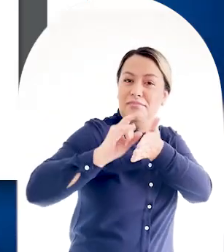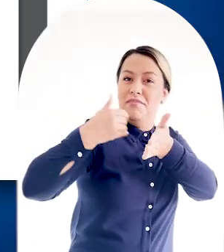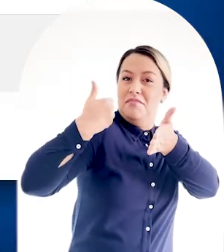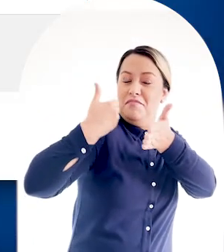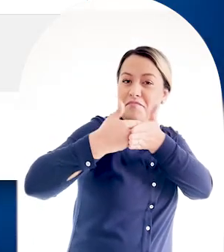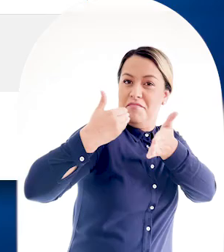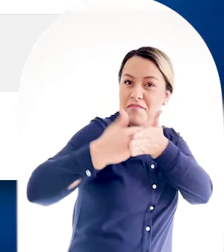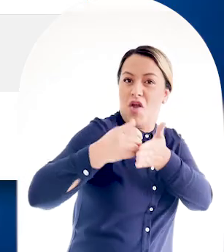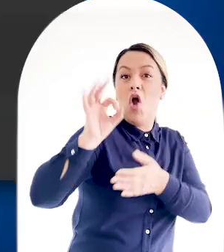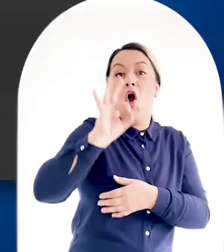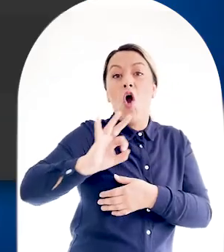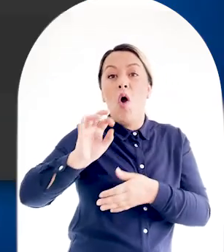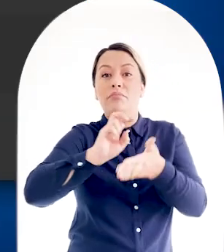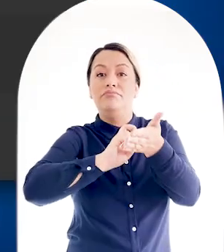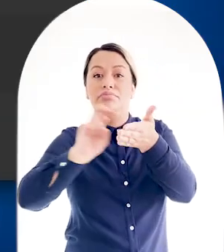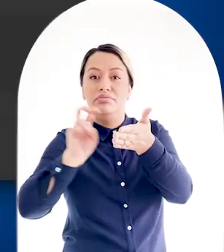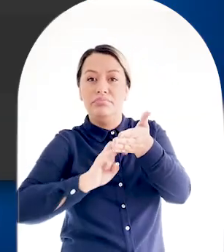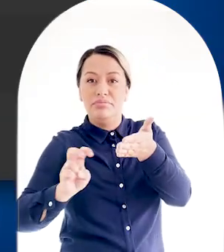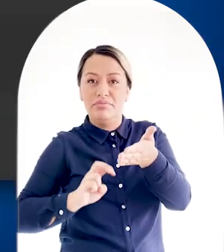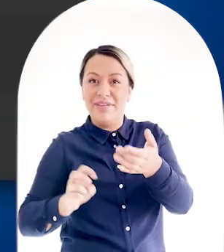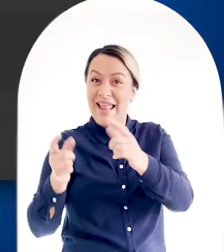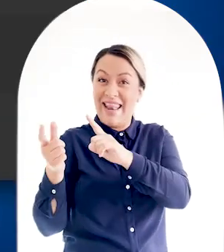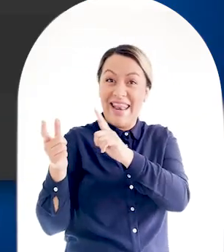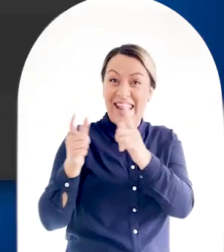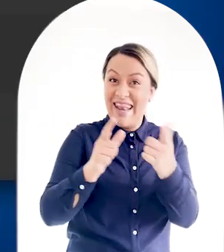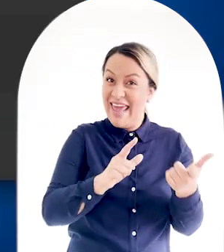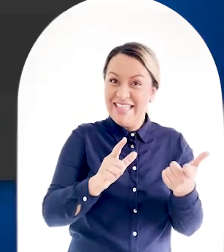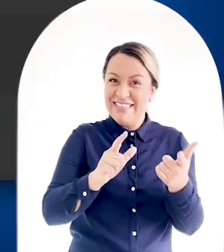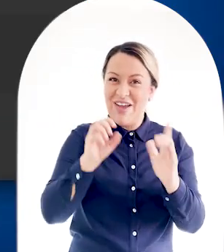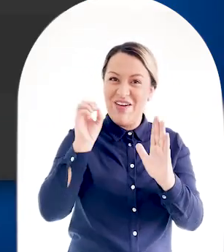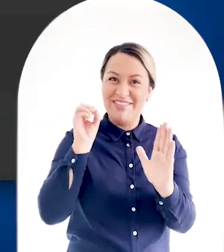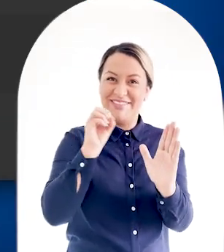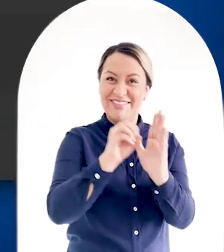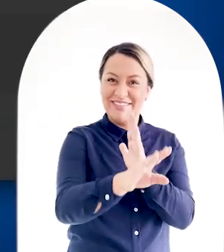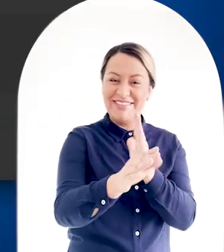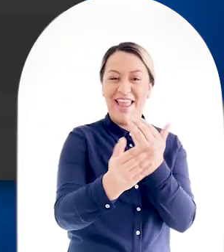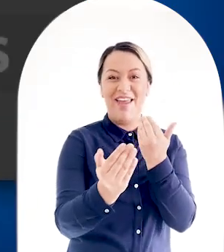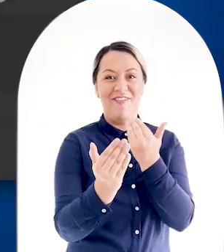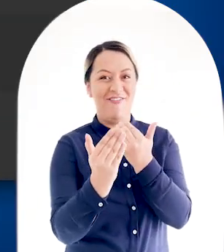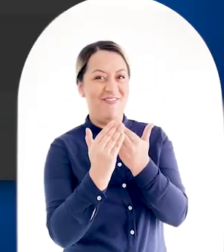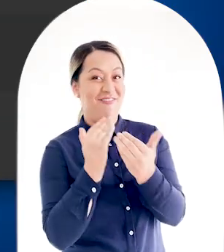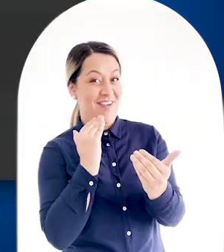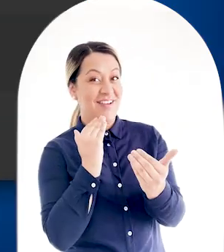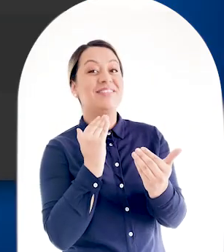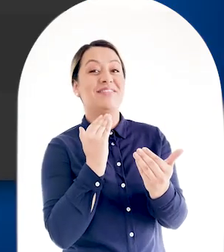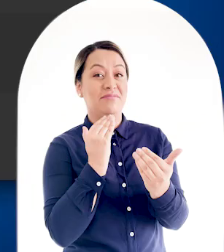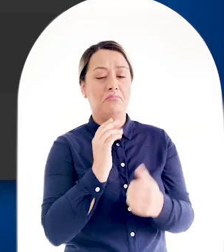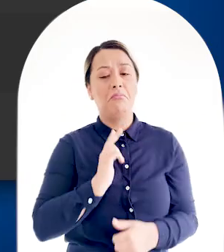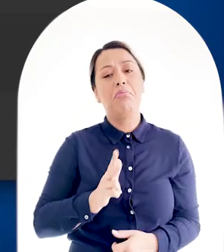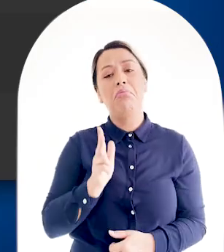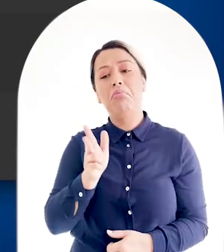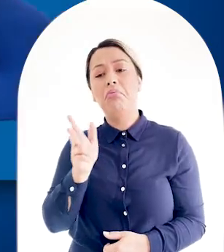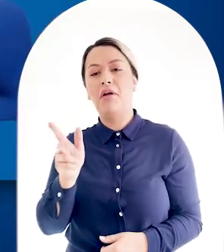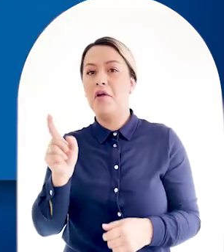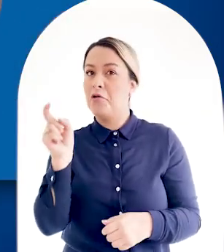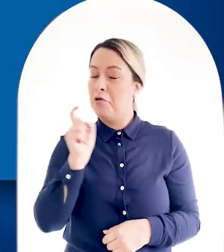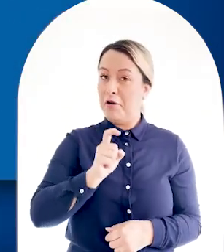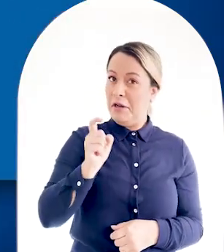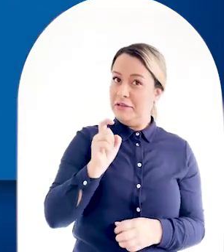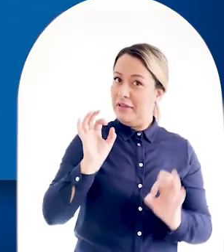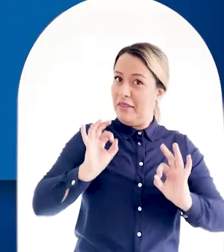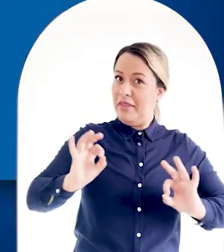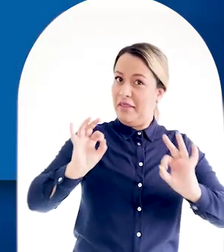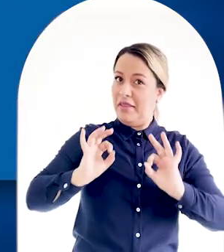comprobante. ¡Y listo! Hemos realizado una transferencia de manera fácil y evitando desplazamientos. Lo